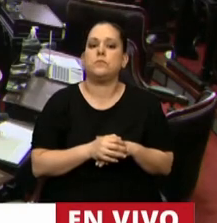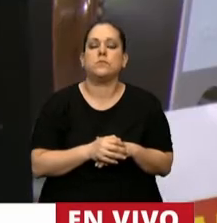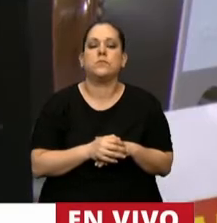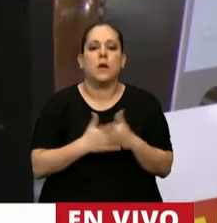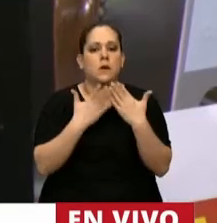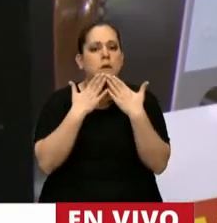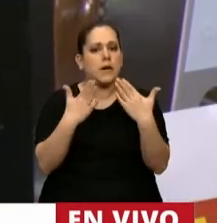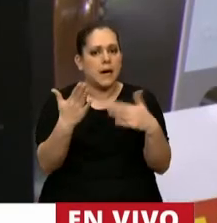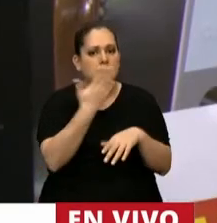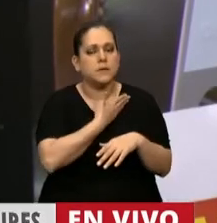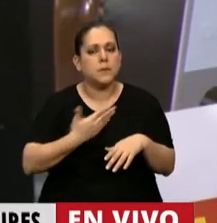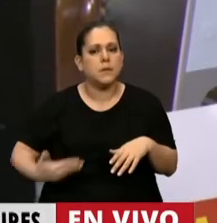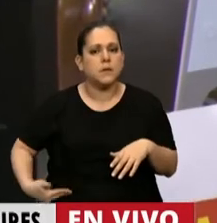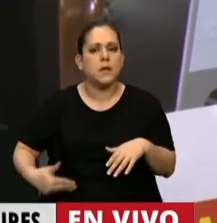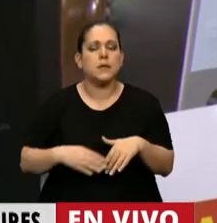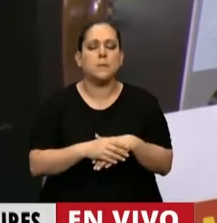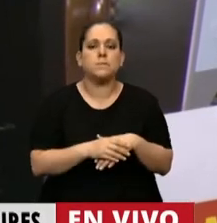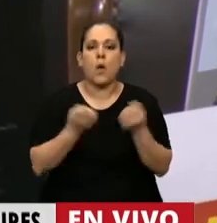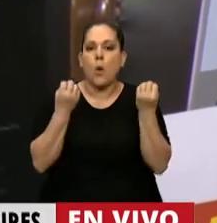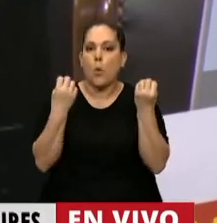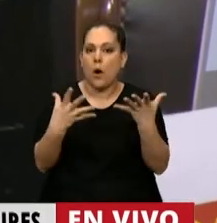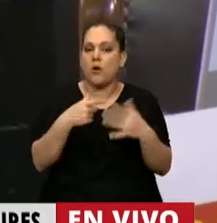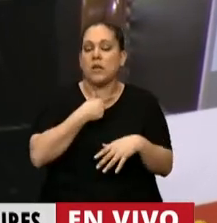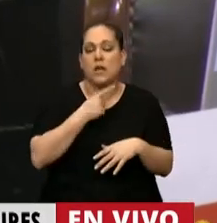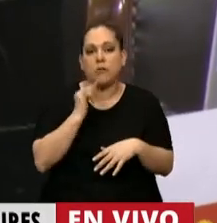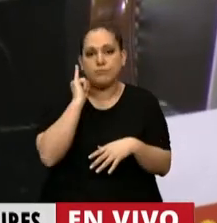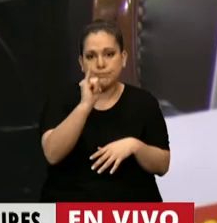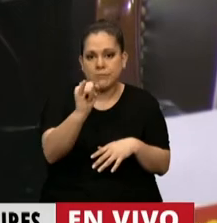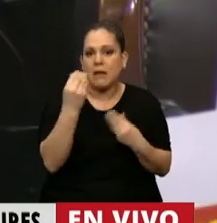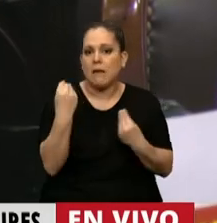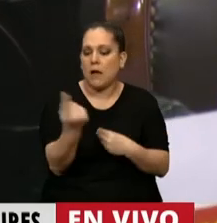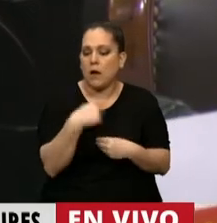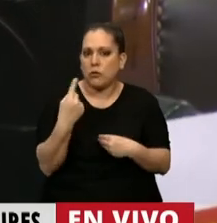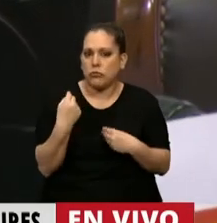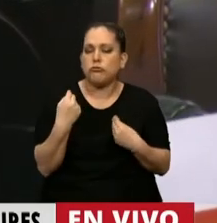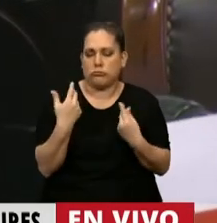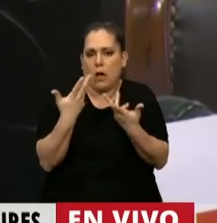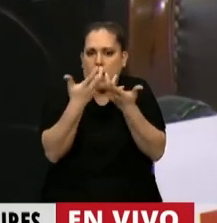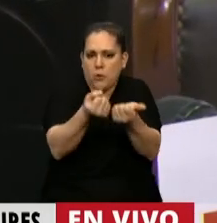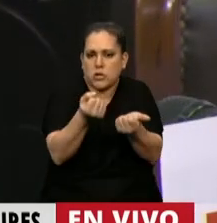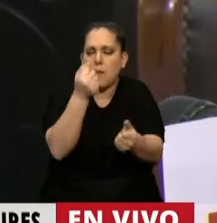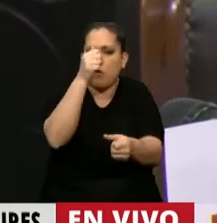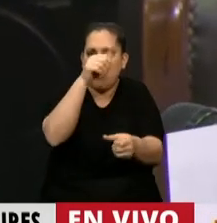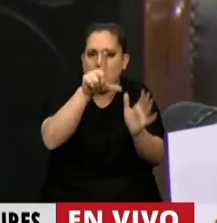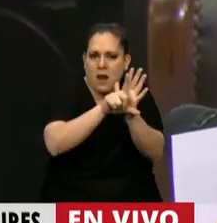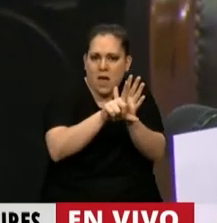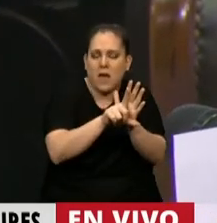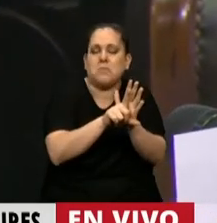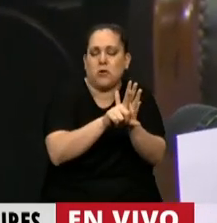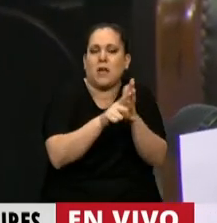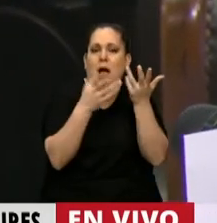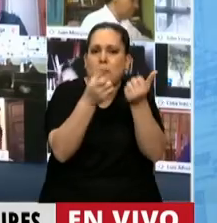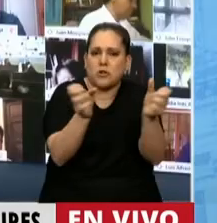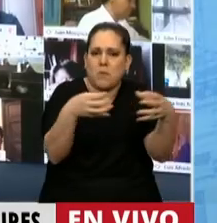Gracias, señor Presidente. Bueno, quiero adelantar que nuestro acompañamiento a esta ley es el acompañamiento del colectivo de